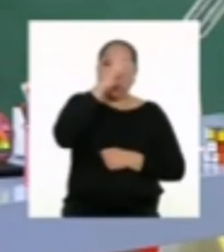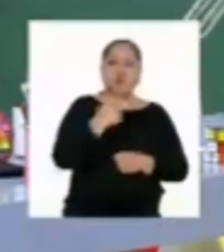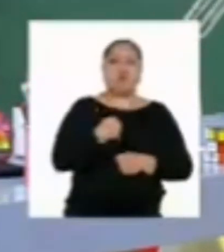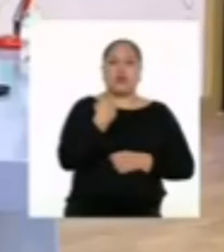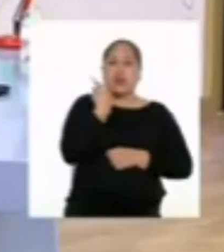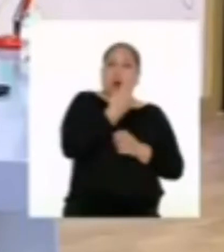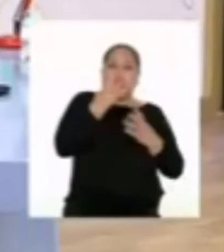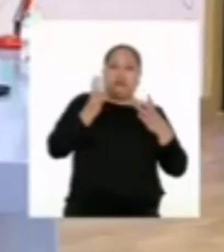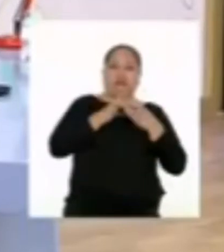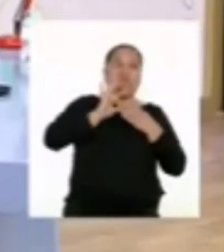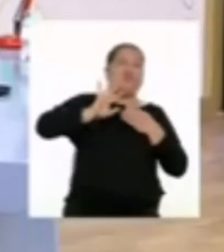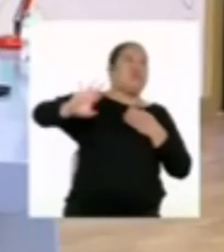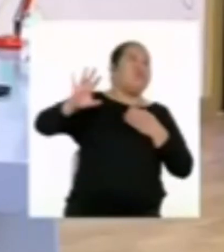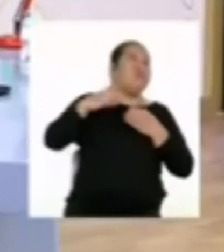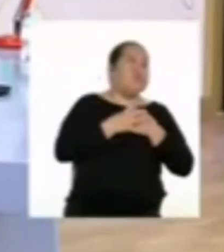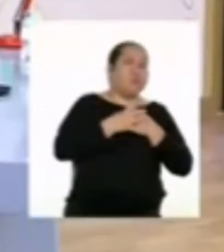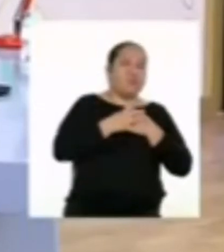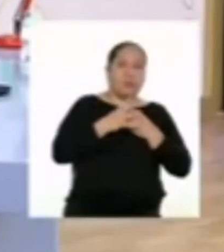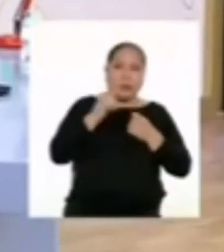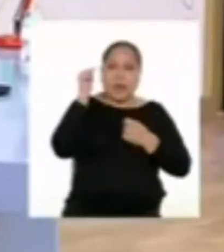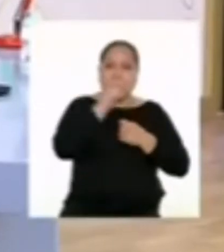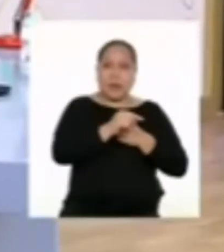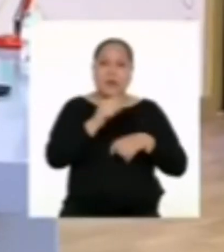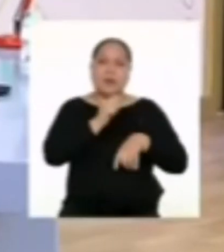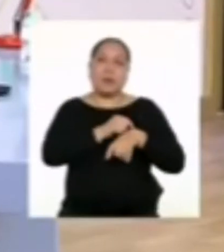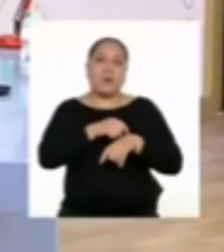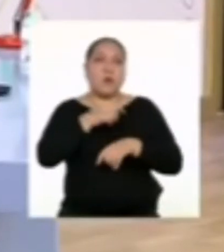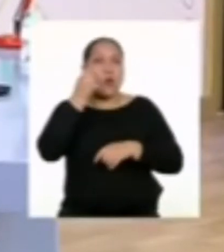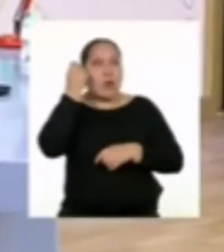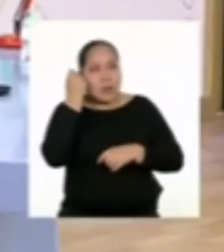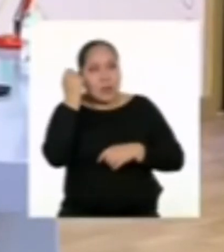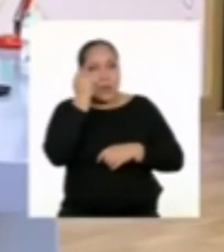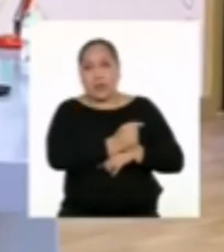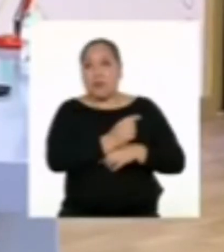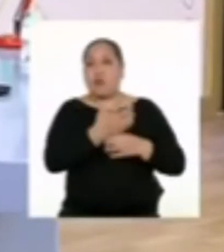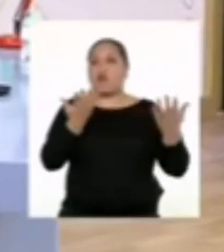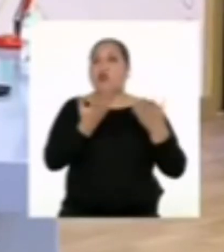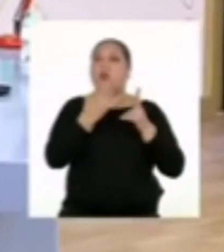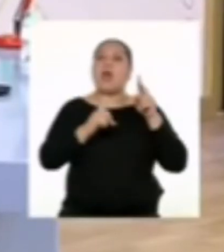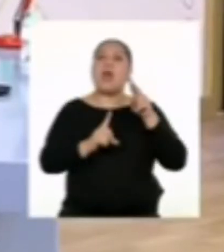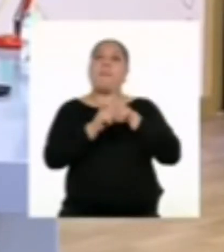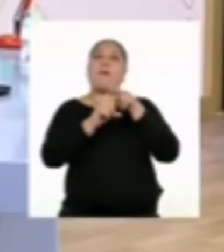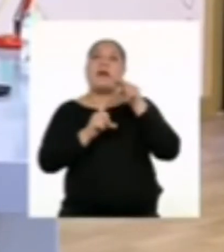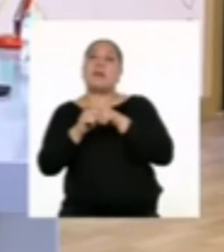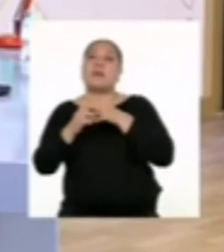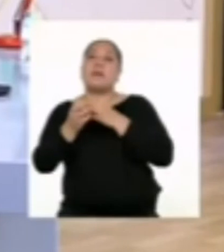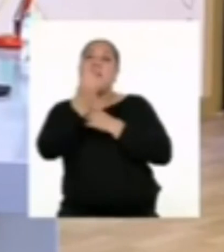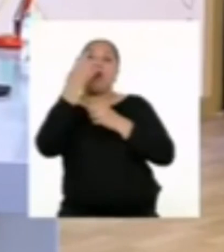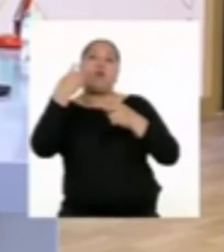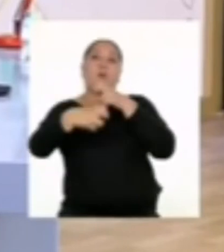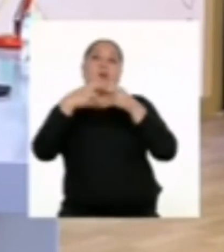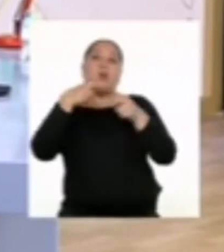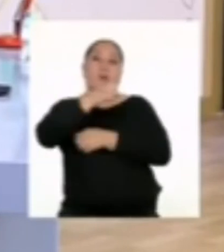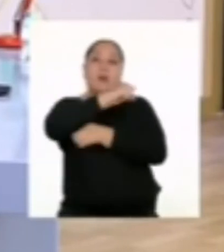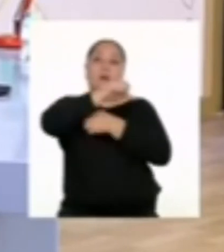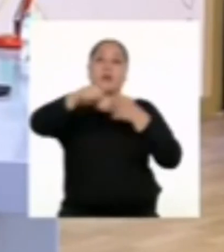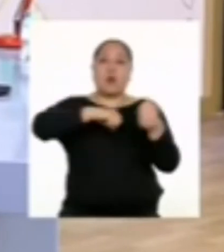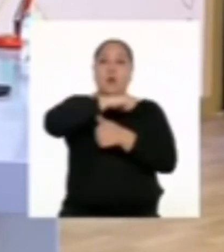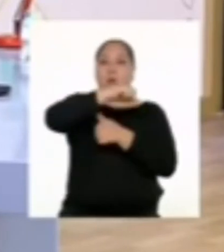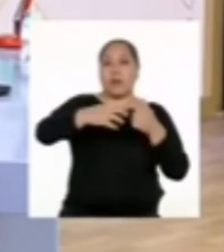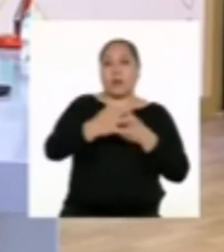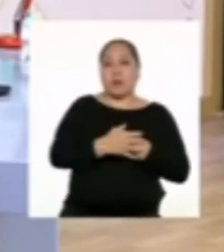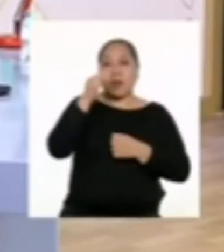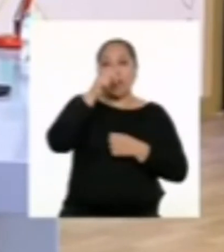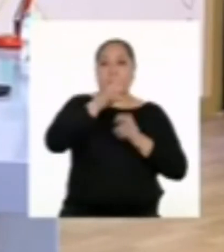espacio de privacidad. Es ahí donde comenzamos a entender dónde nacen algunos de los problemas de convivencia.